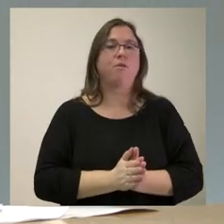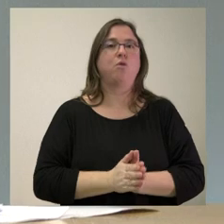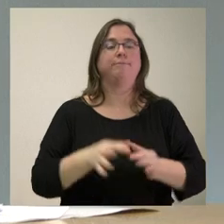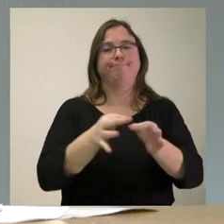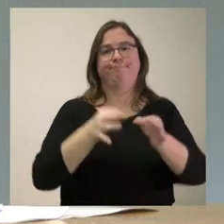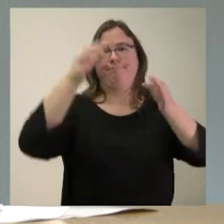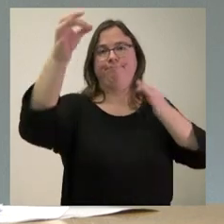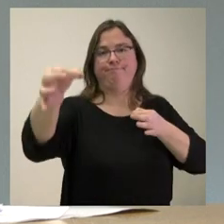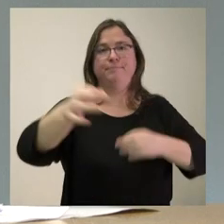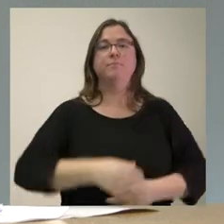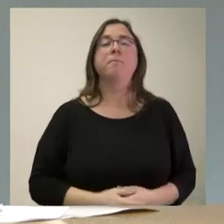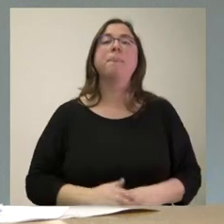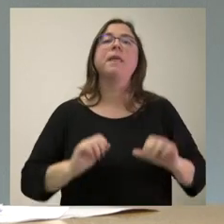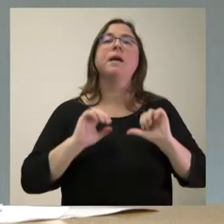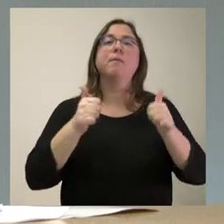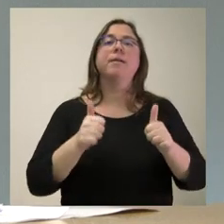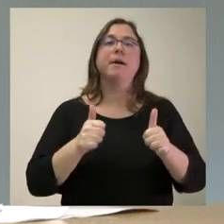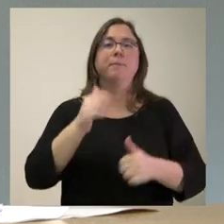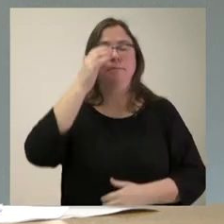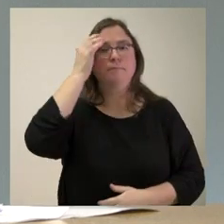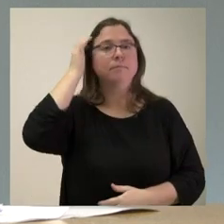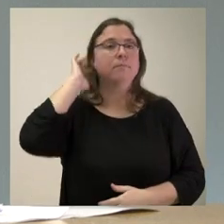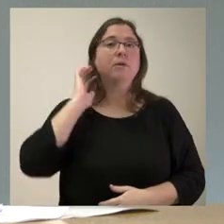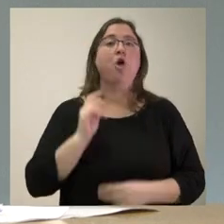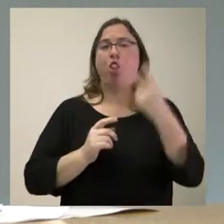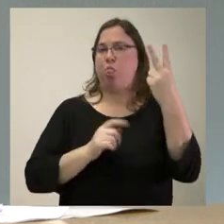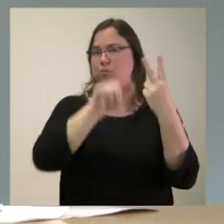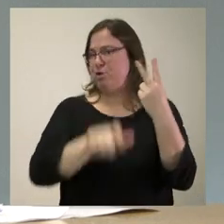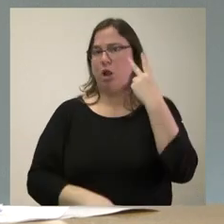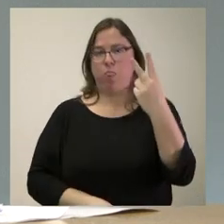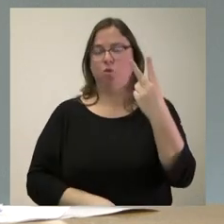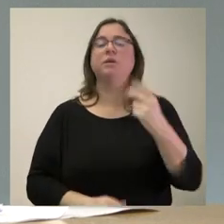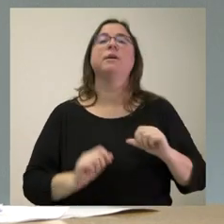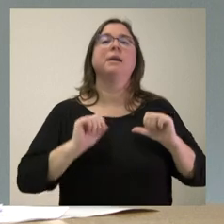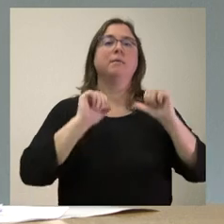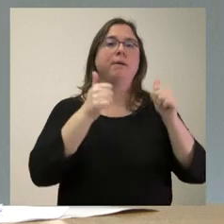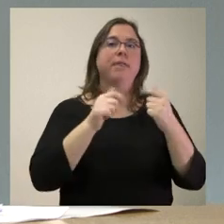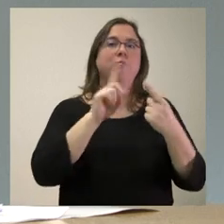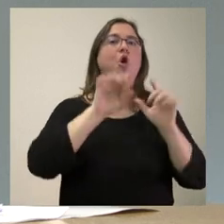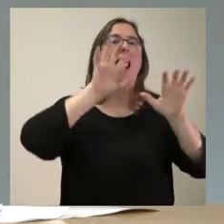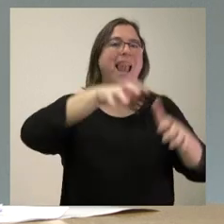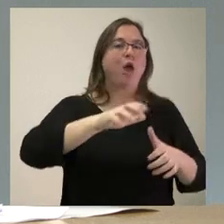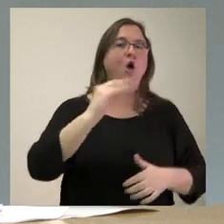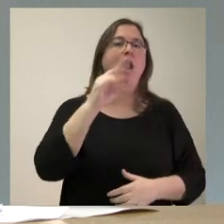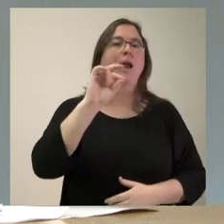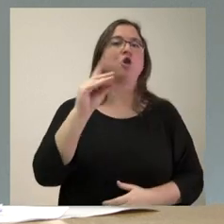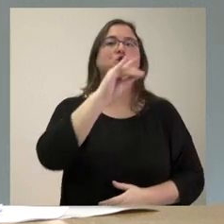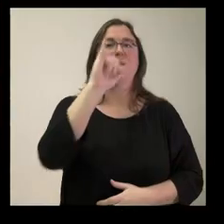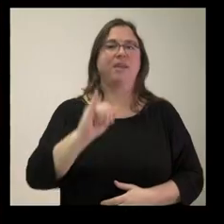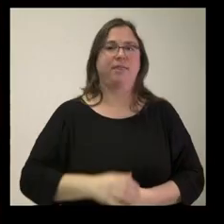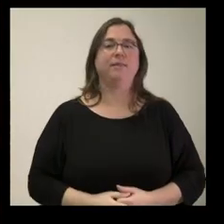telemática y vamos a iniciarlo, son solo dos intervenciones, vamos a iniciarlo en León con Carlos Domínguez.